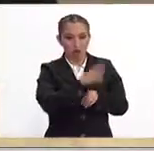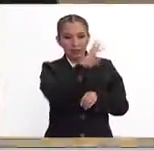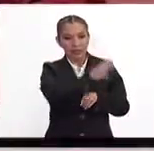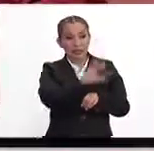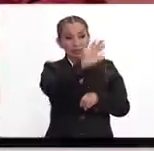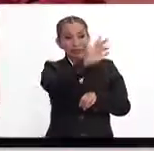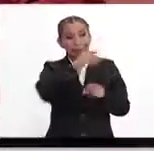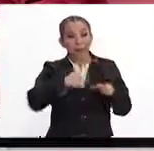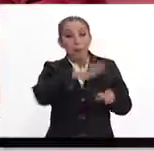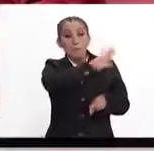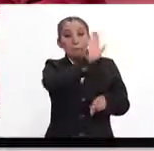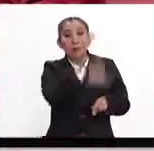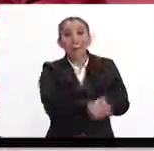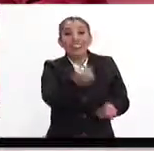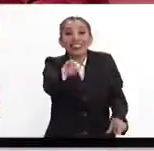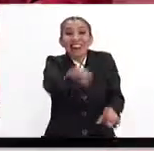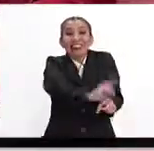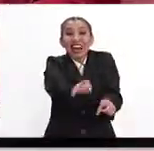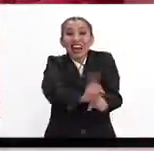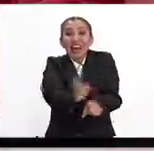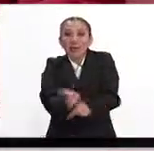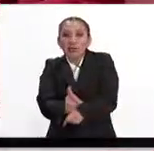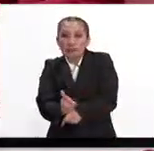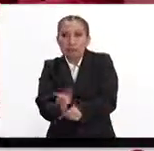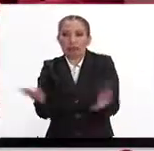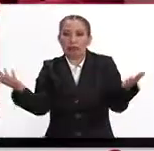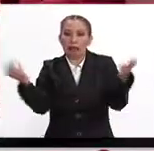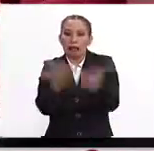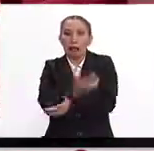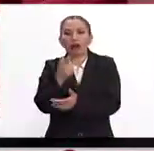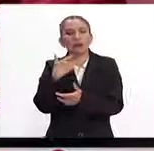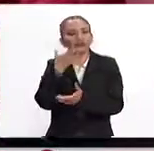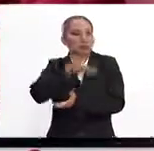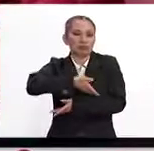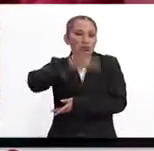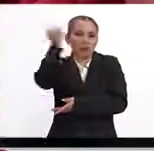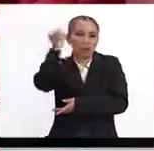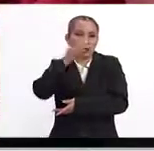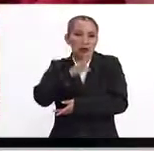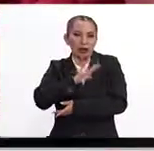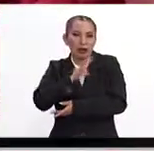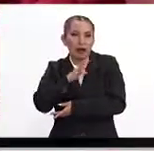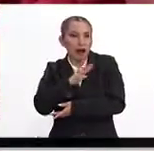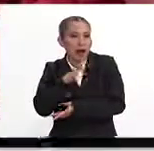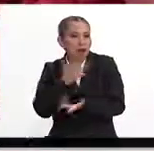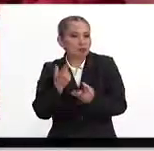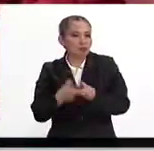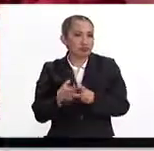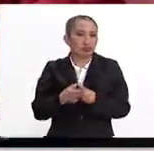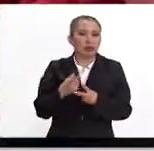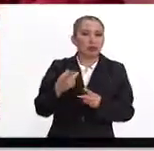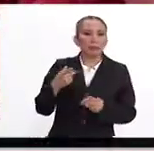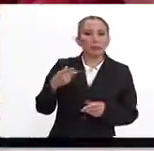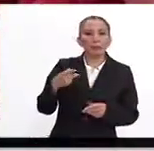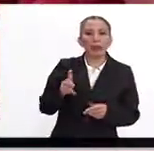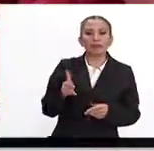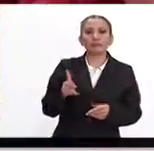350 muertes al día en nuestro país, no sé si haya esa estimación, pero